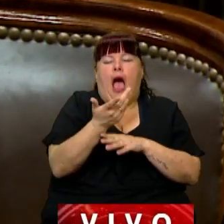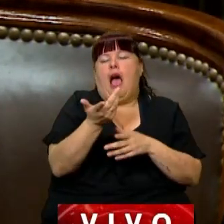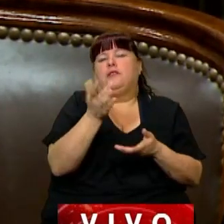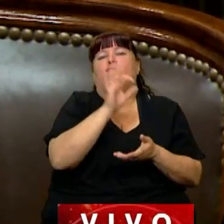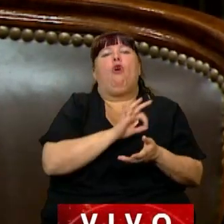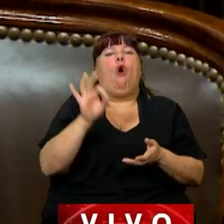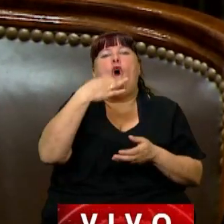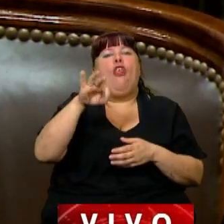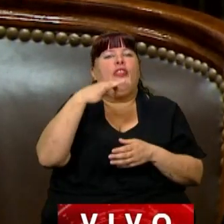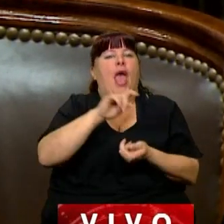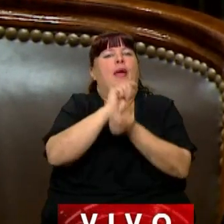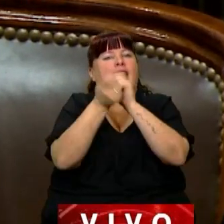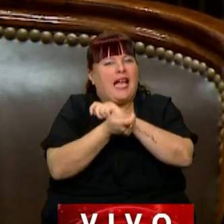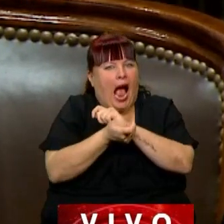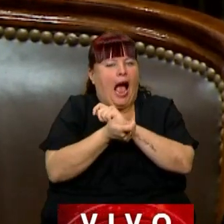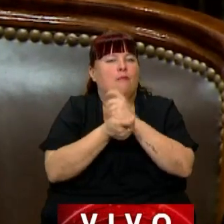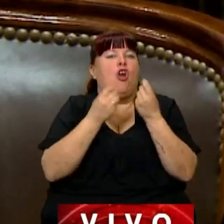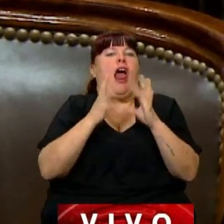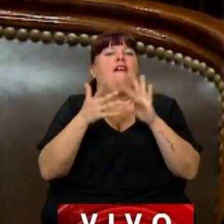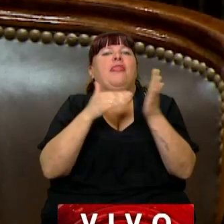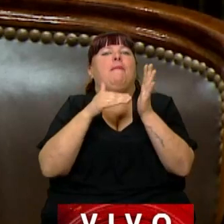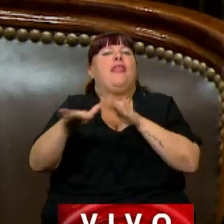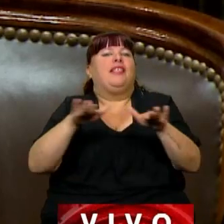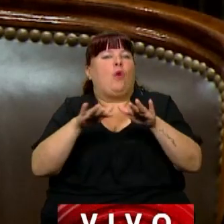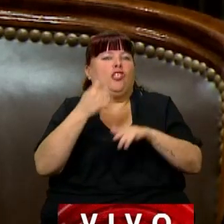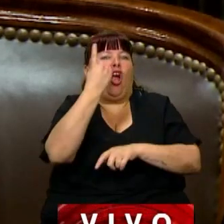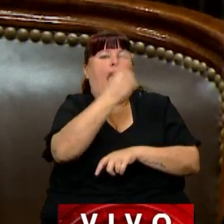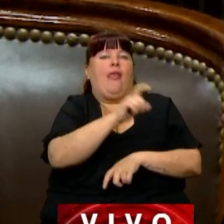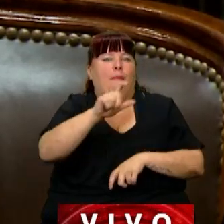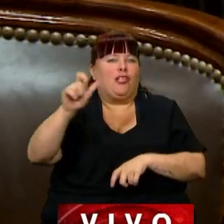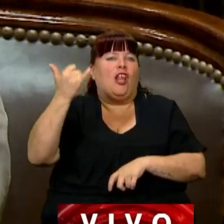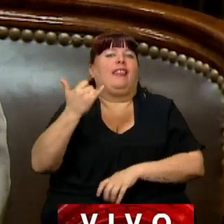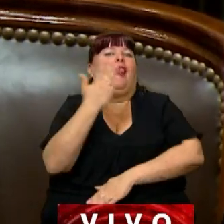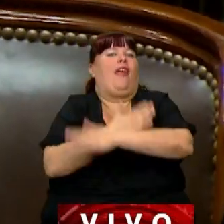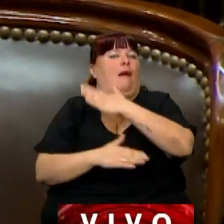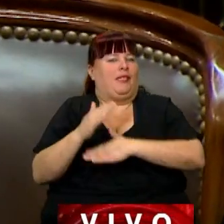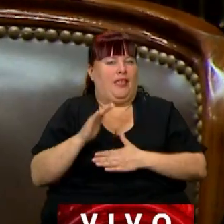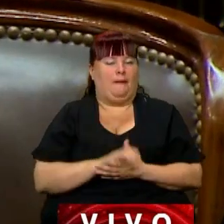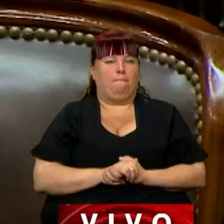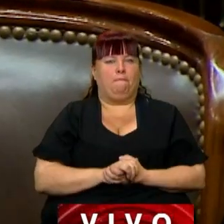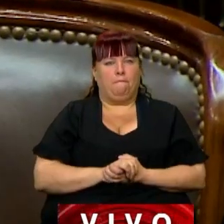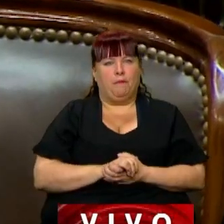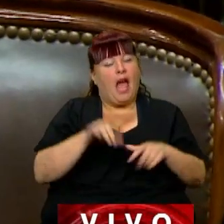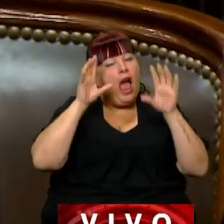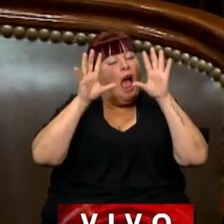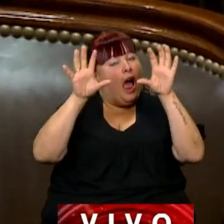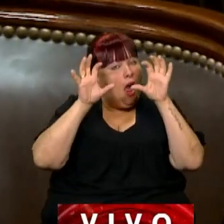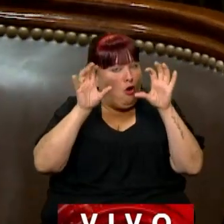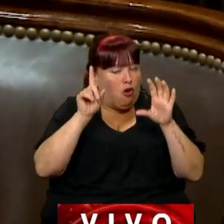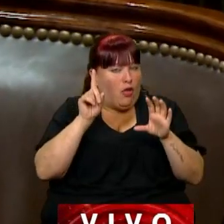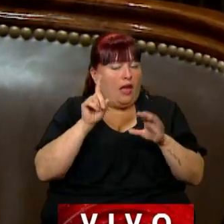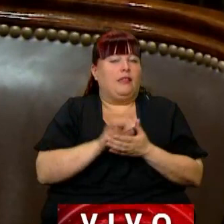o tiene que haber un cambio en relación a la situación de esa persona con discapacidad. No nos olvidemos